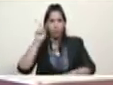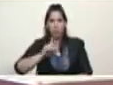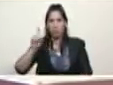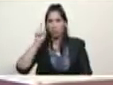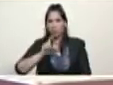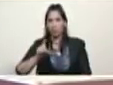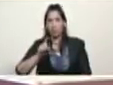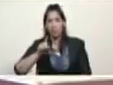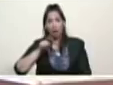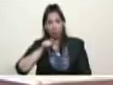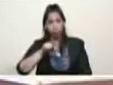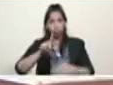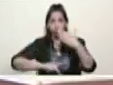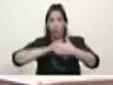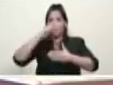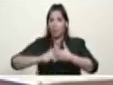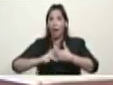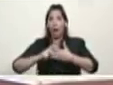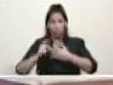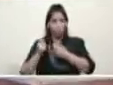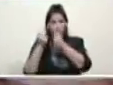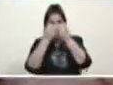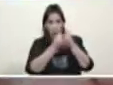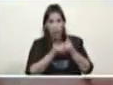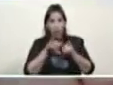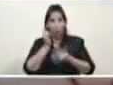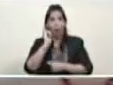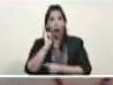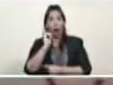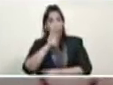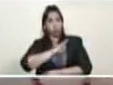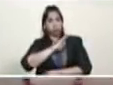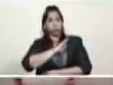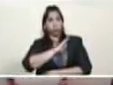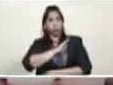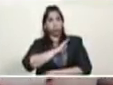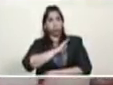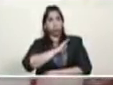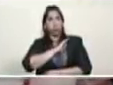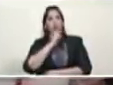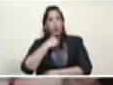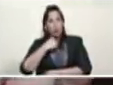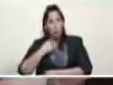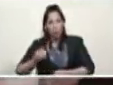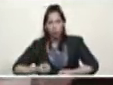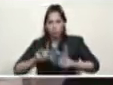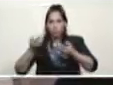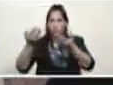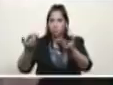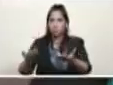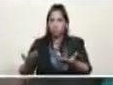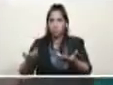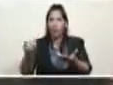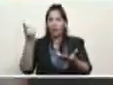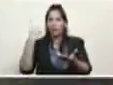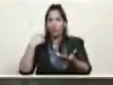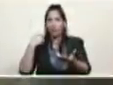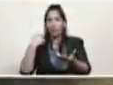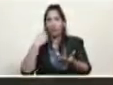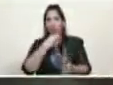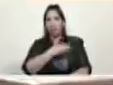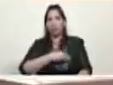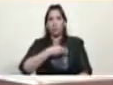ese plan. El dinero lo tengo en la mano, el dinero se lo entregué en la mano ayer al ministro Castro